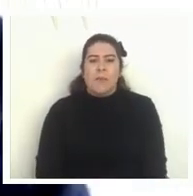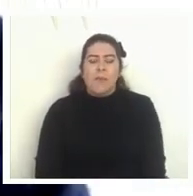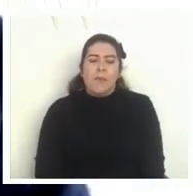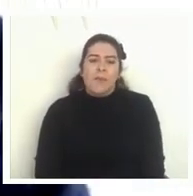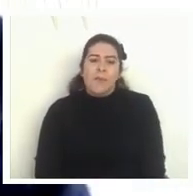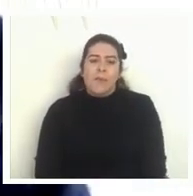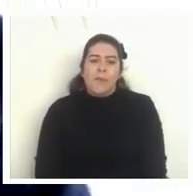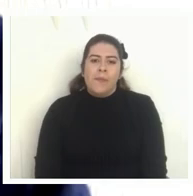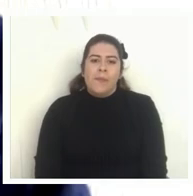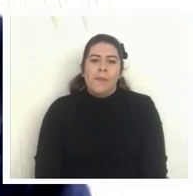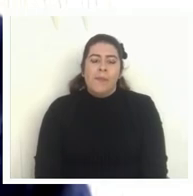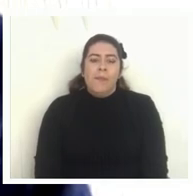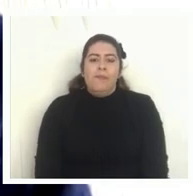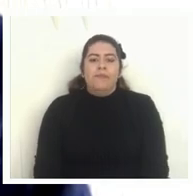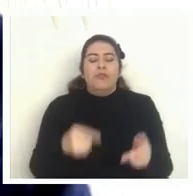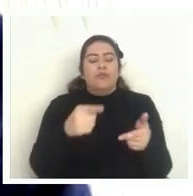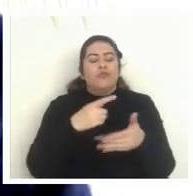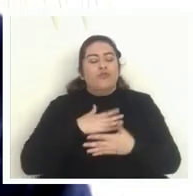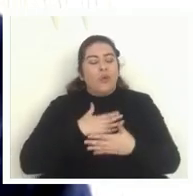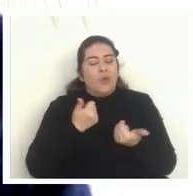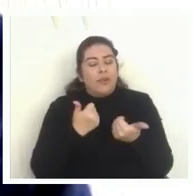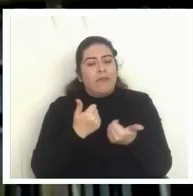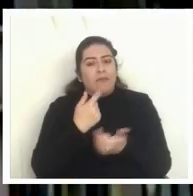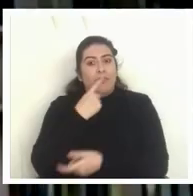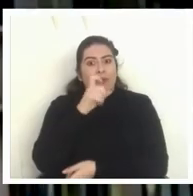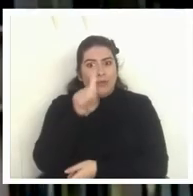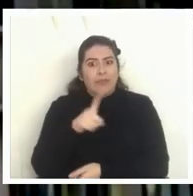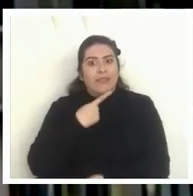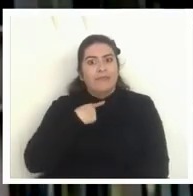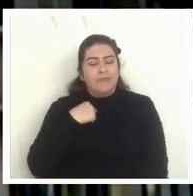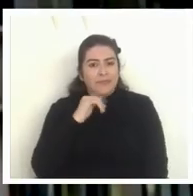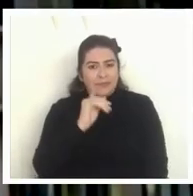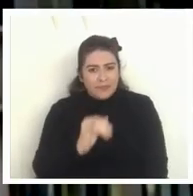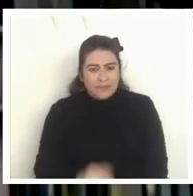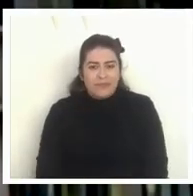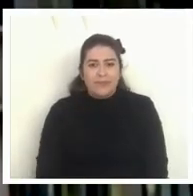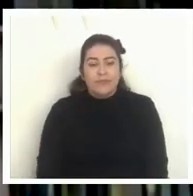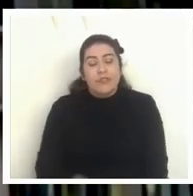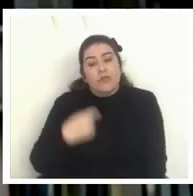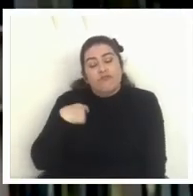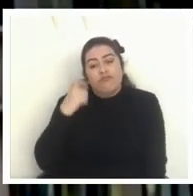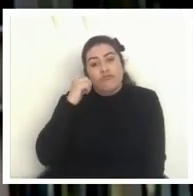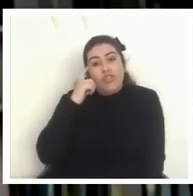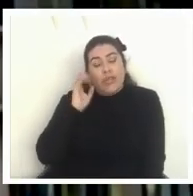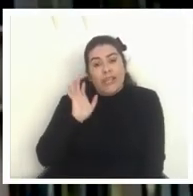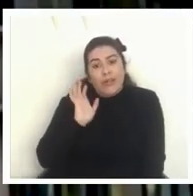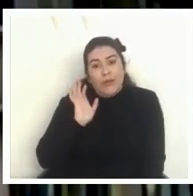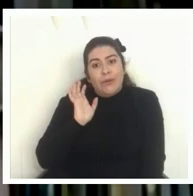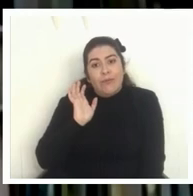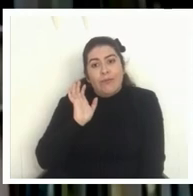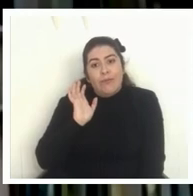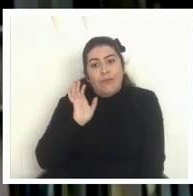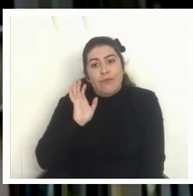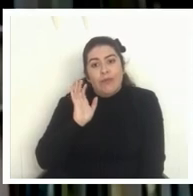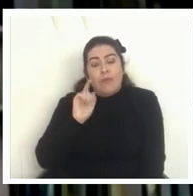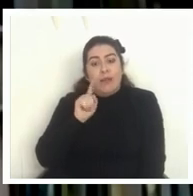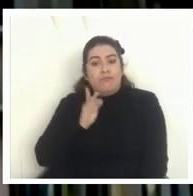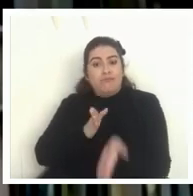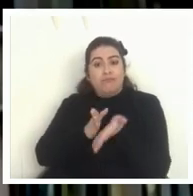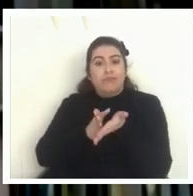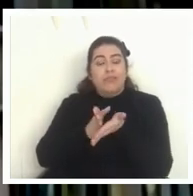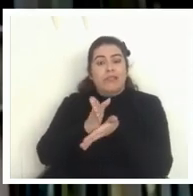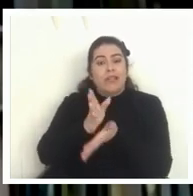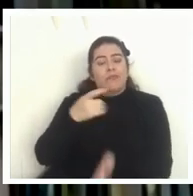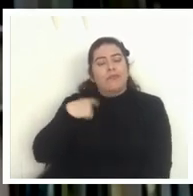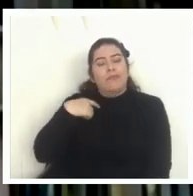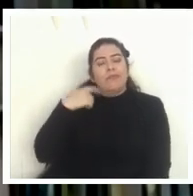es realmente una muy buena pregunta creo que un buen punto para comenzar es pensar